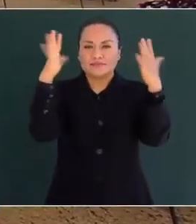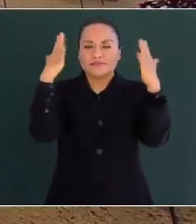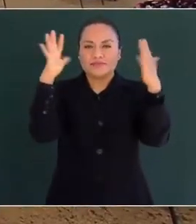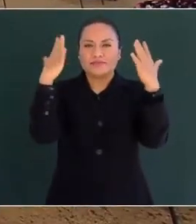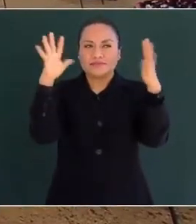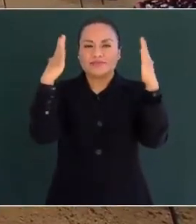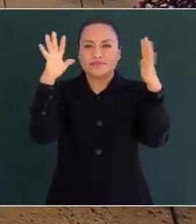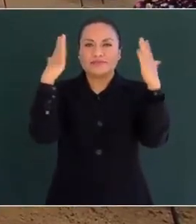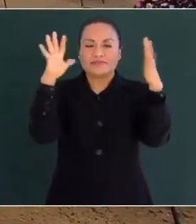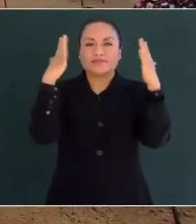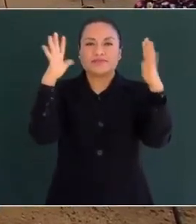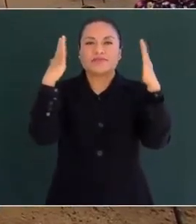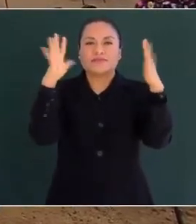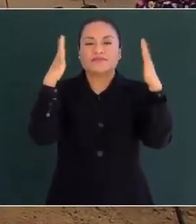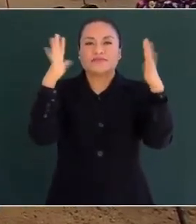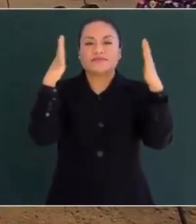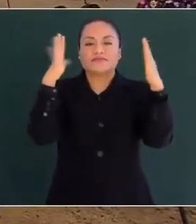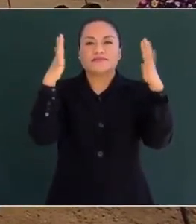Aplausos.